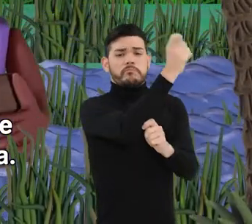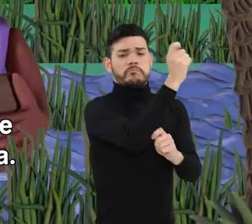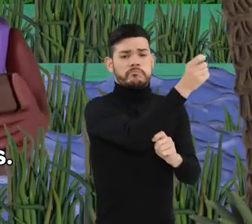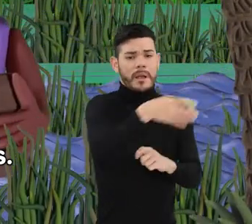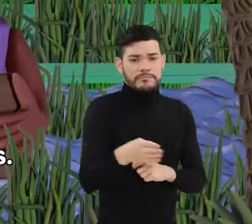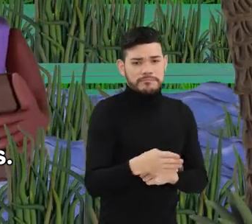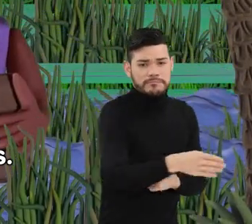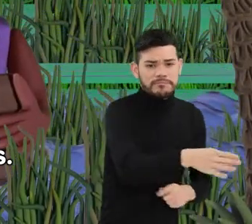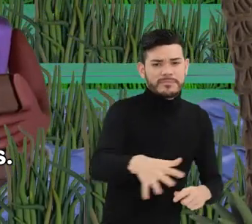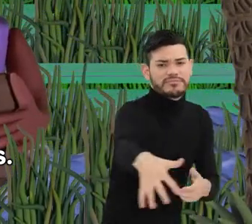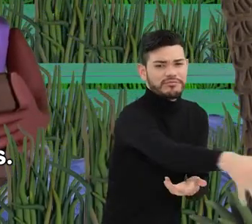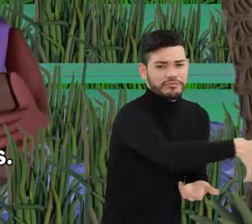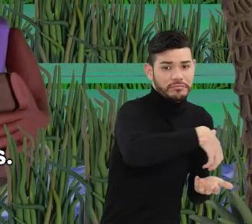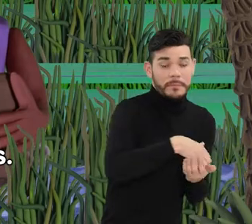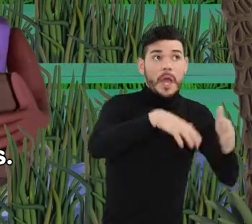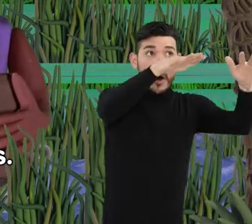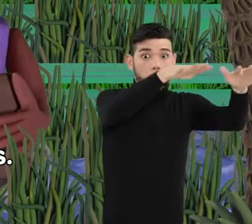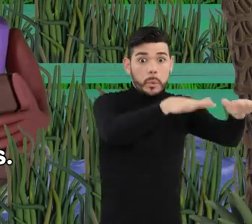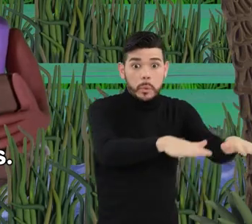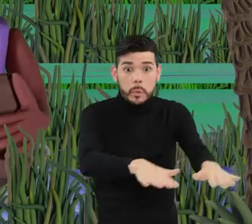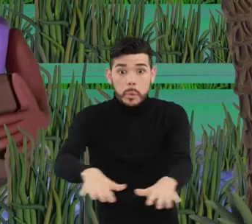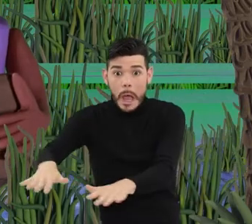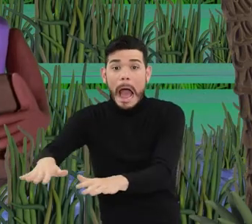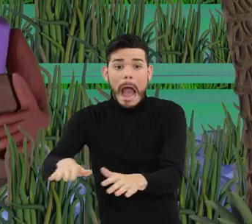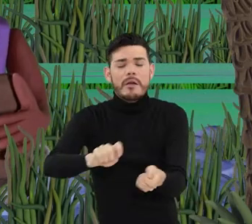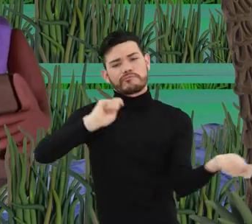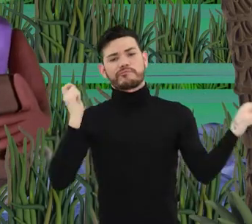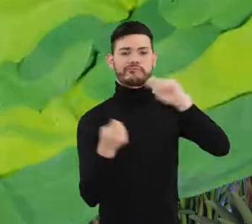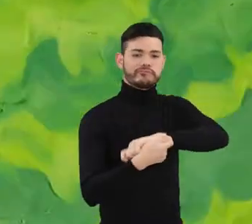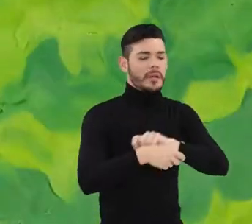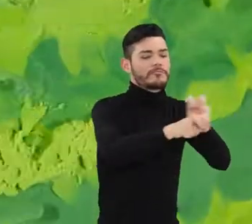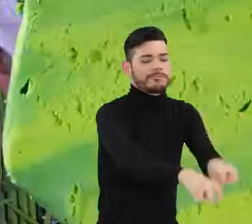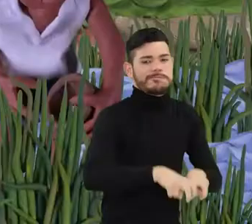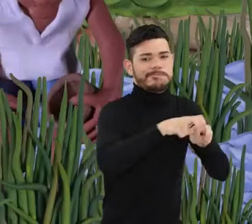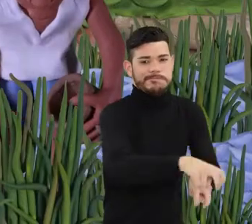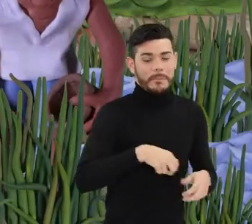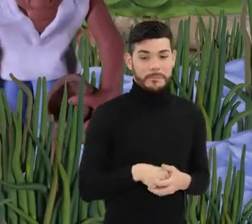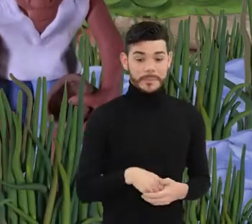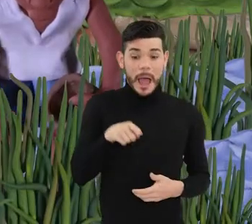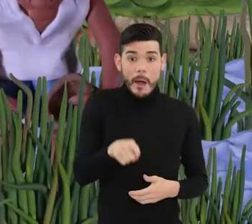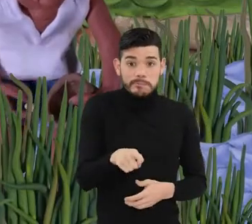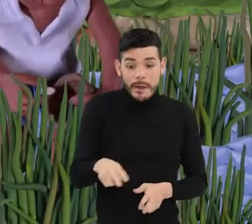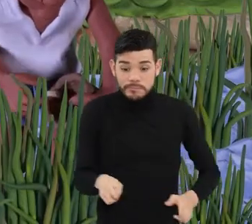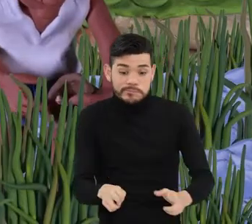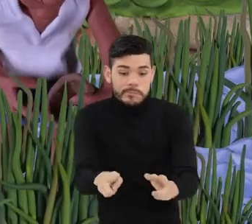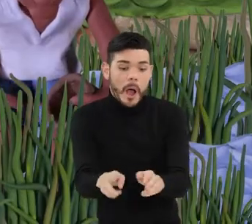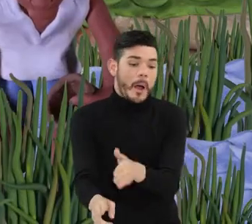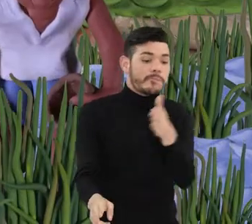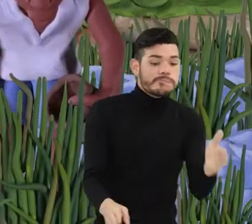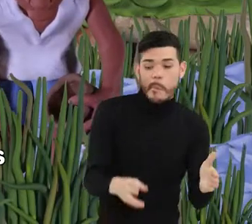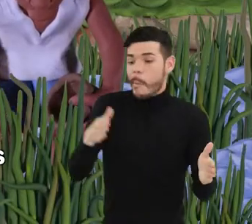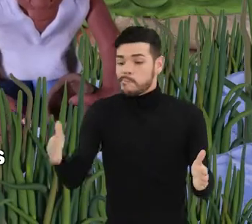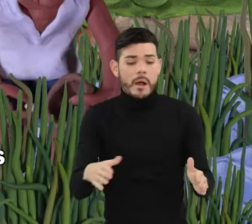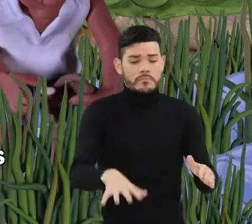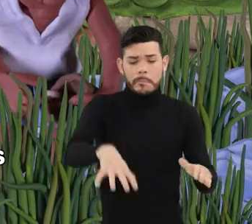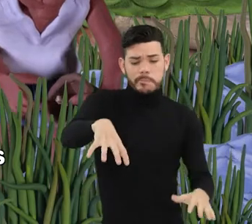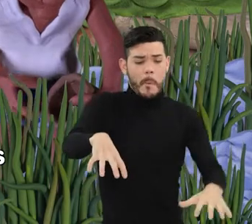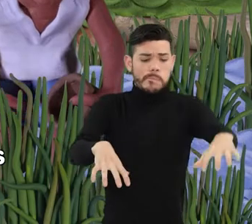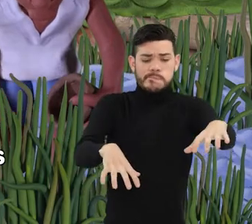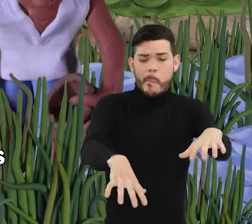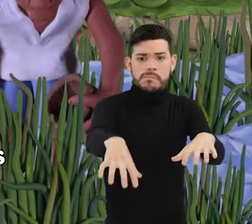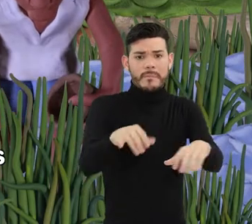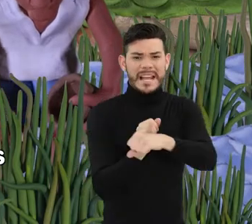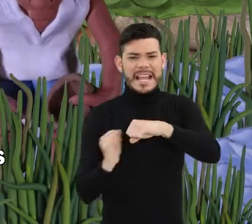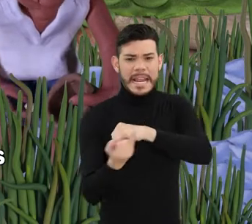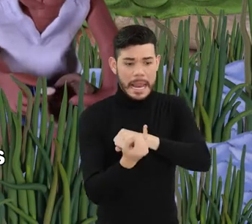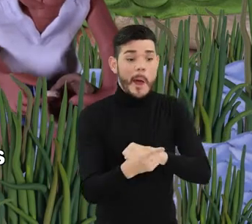pesca, y cuando decrece, viven de sus tierras. En este río de caudal variable y mucha sedimentación, se han ido formando